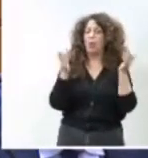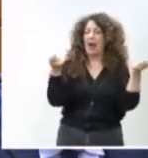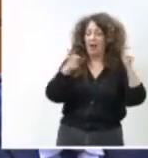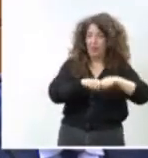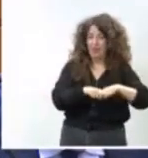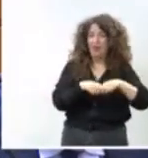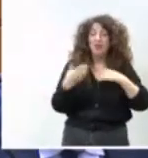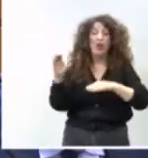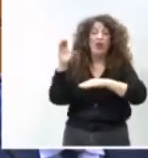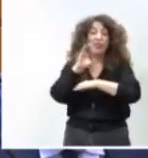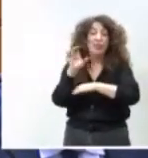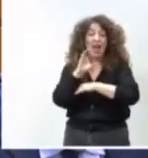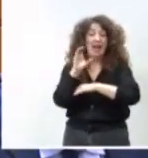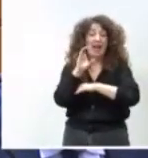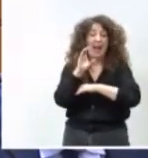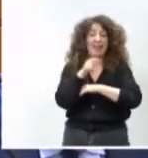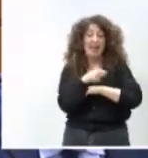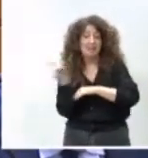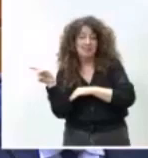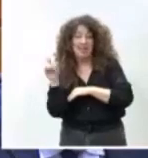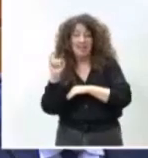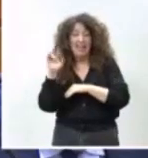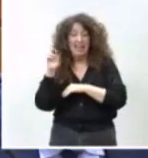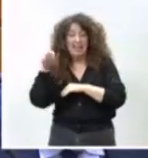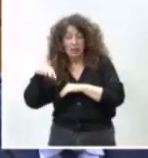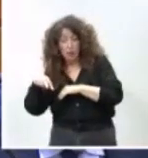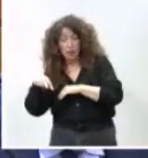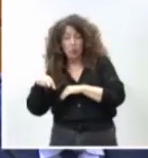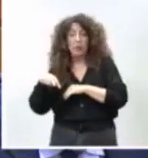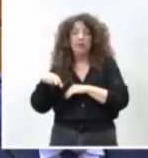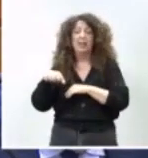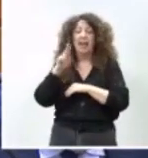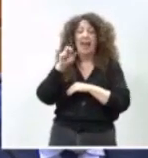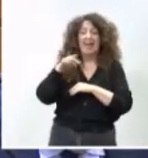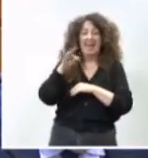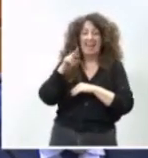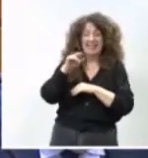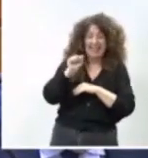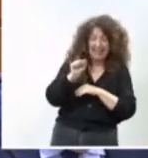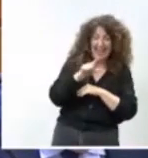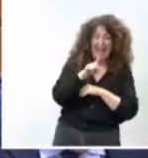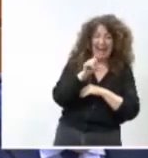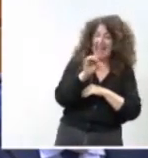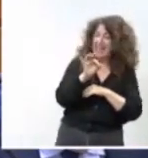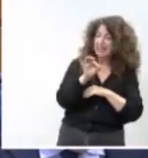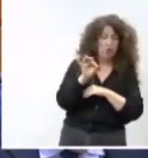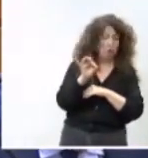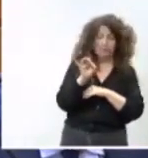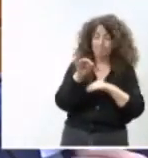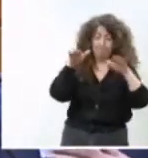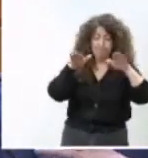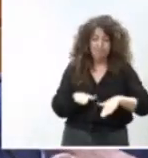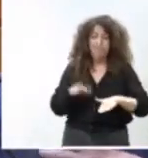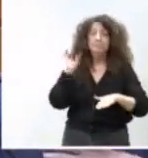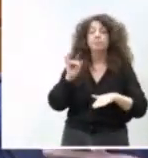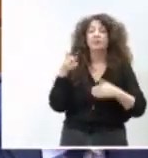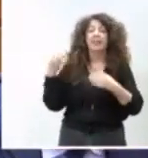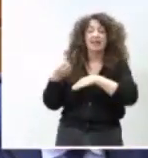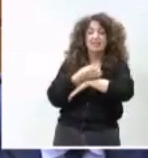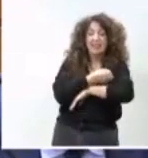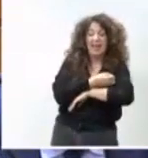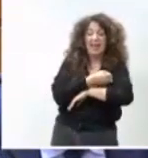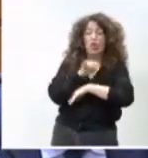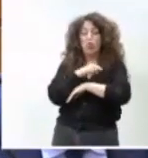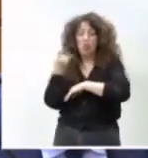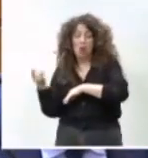servicio de cercanías al tramo de Irún a Leso-Herrentería. Pero es que, para colmo, quedan atrapados trenes dobles, con lo que se reduce